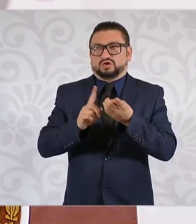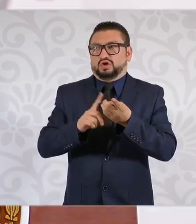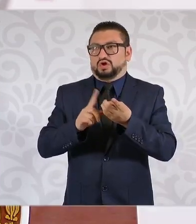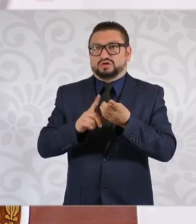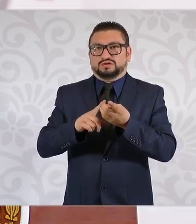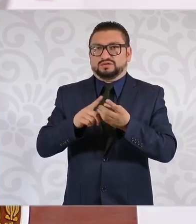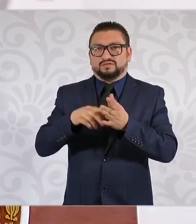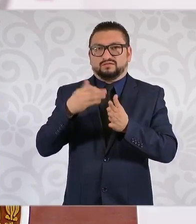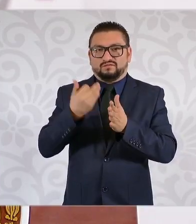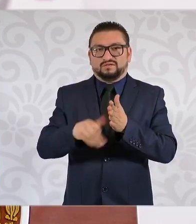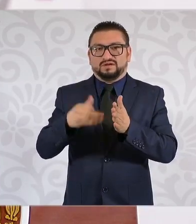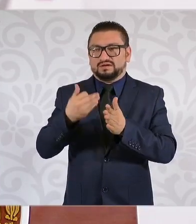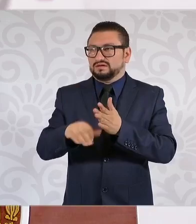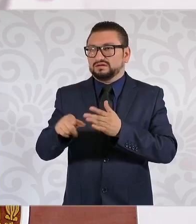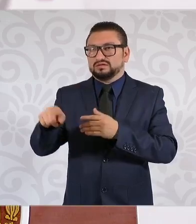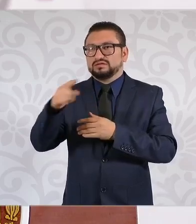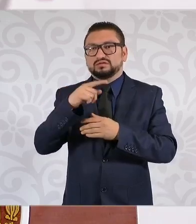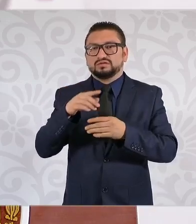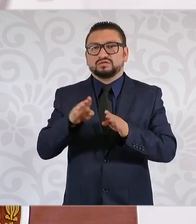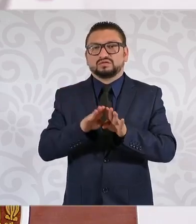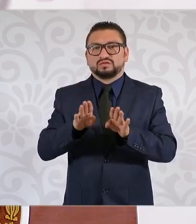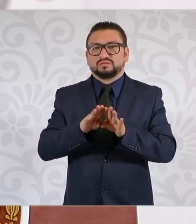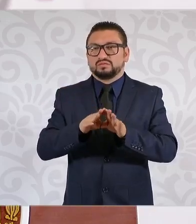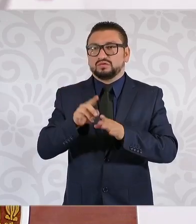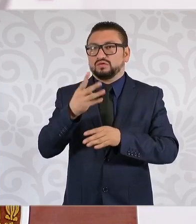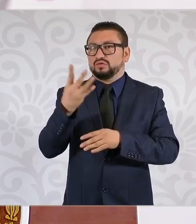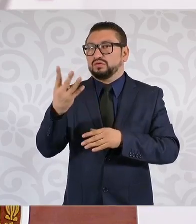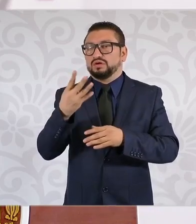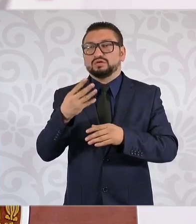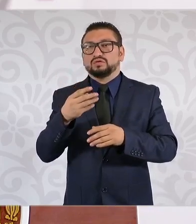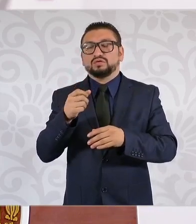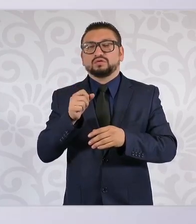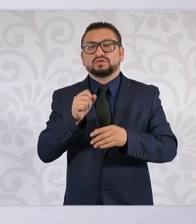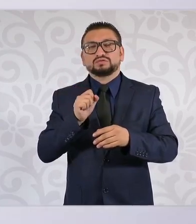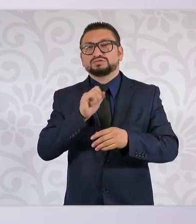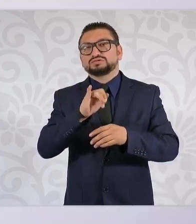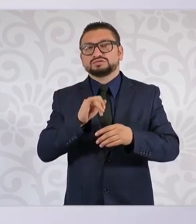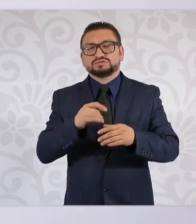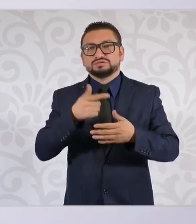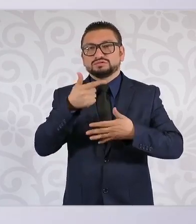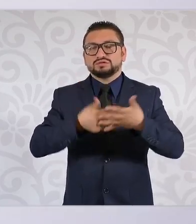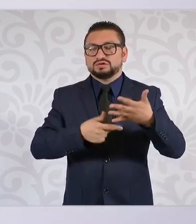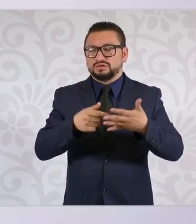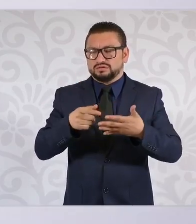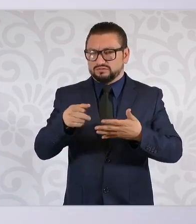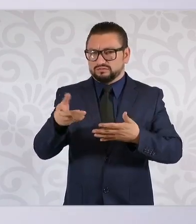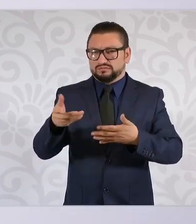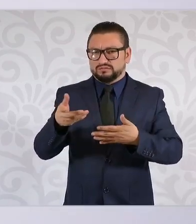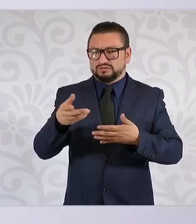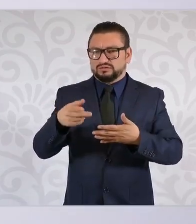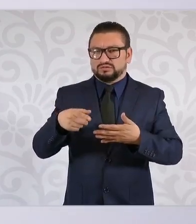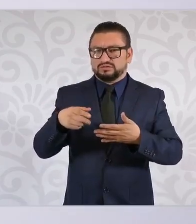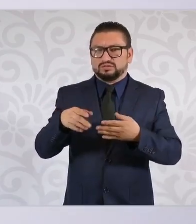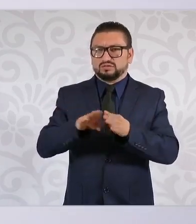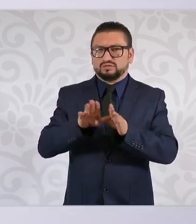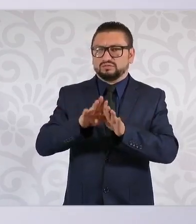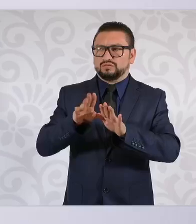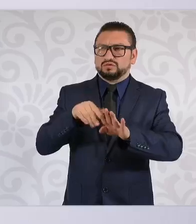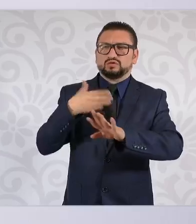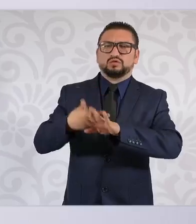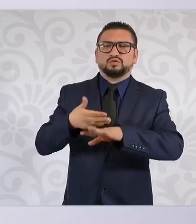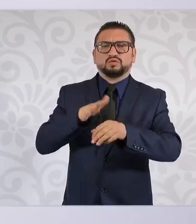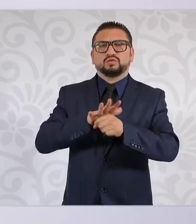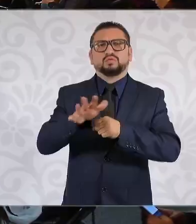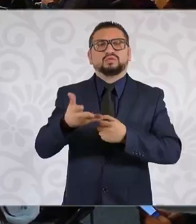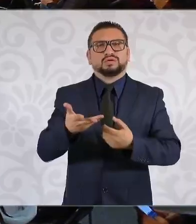faltando los cuatro que votaron a favor de enviar esta lista? ¿Actuando en contra de qué?